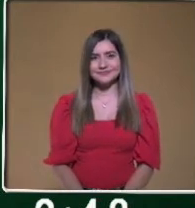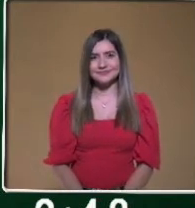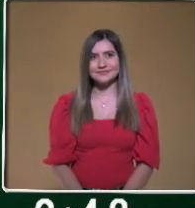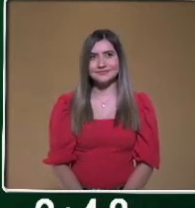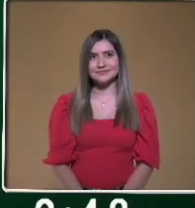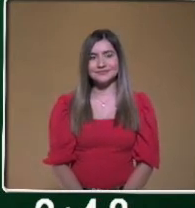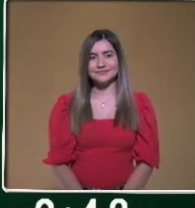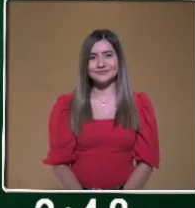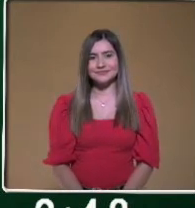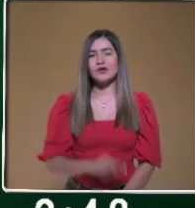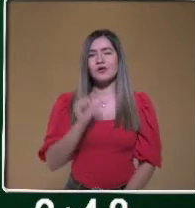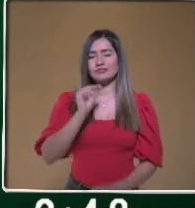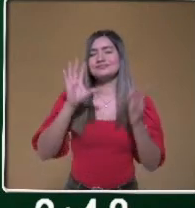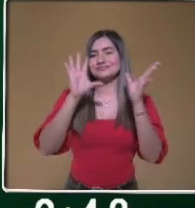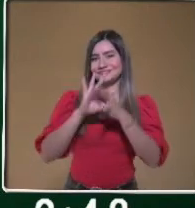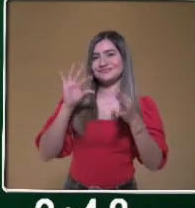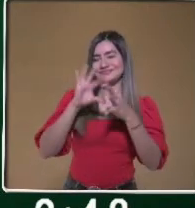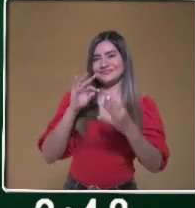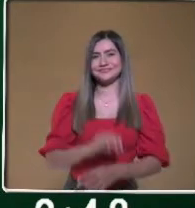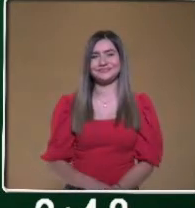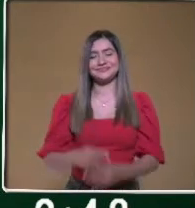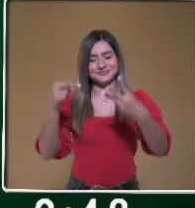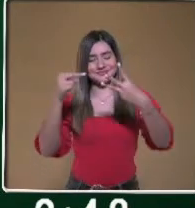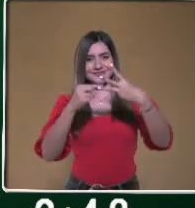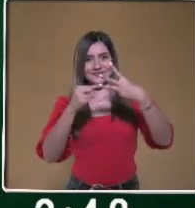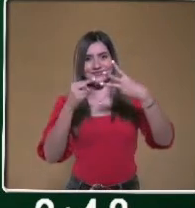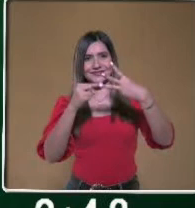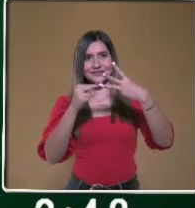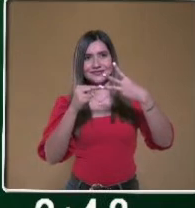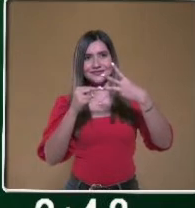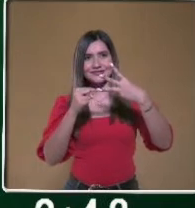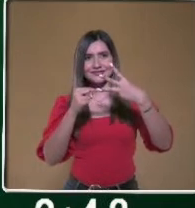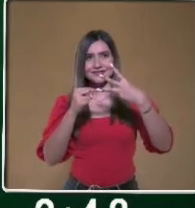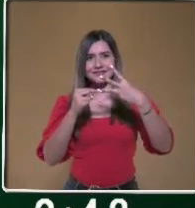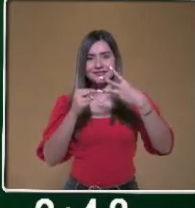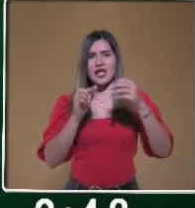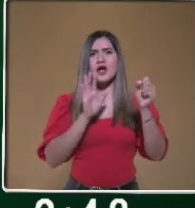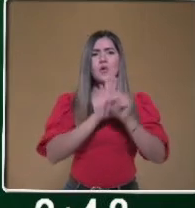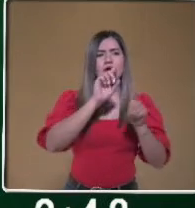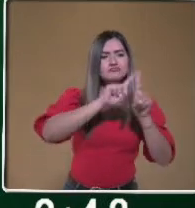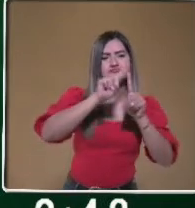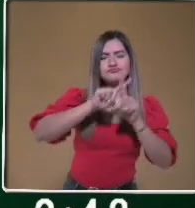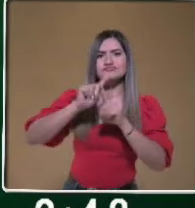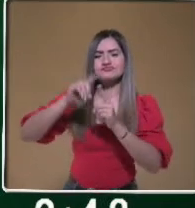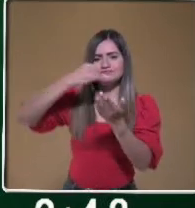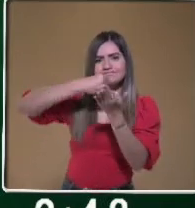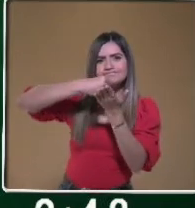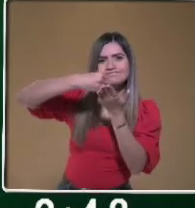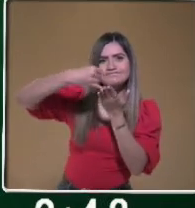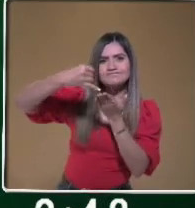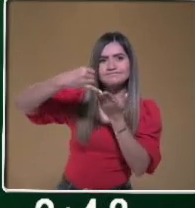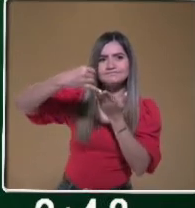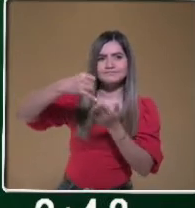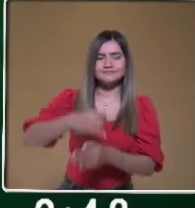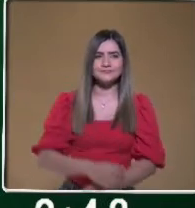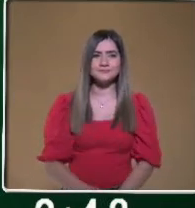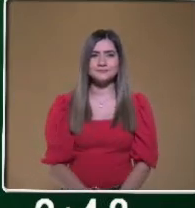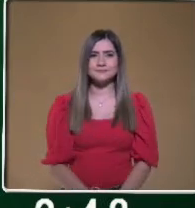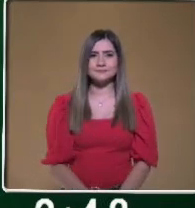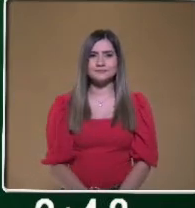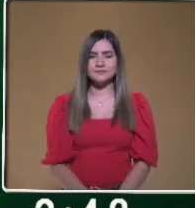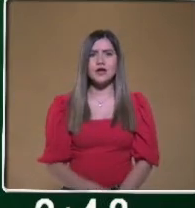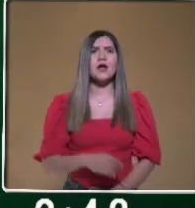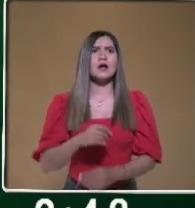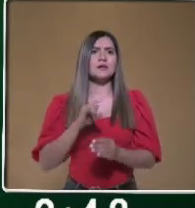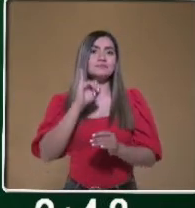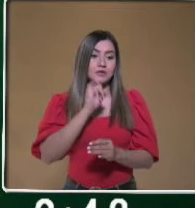Ahorita vamos a hablar un poquito sobre ello. Otra de las preguntas es, ¿qué tipo de agricultura hay? Porque también la agricultura